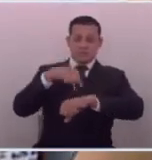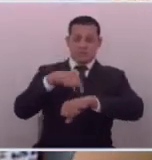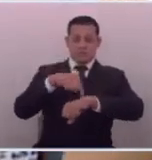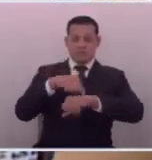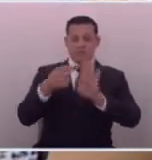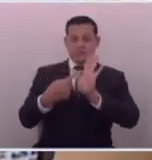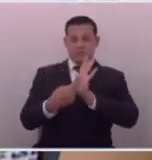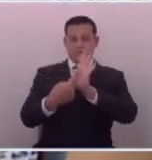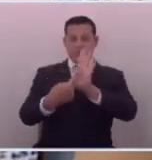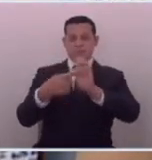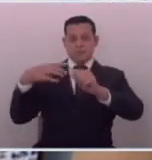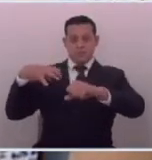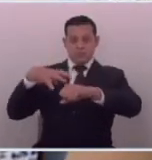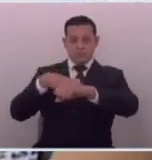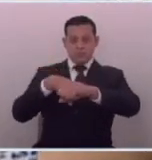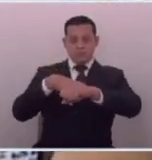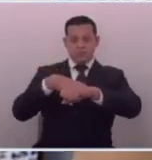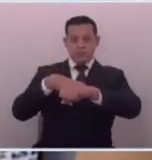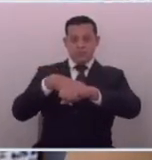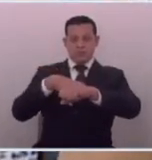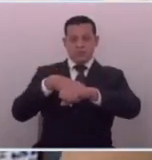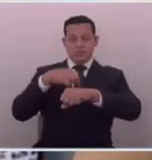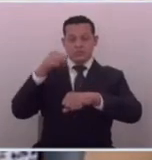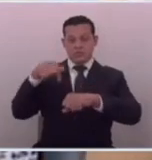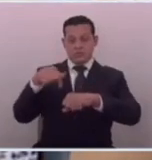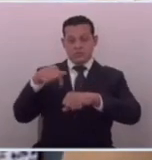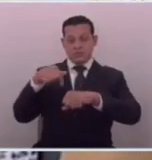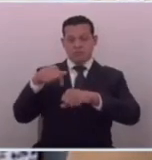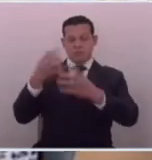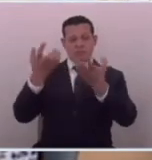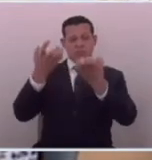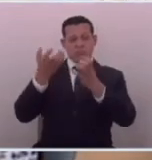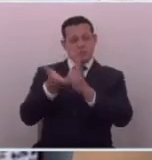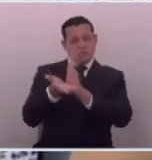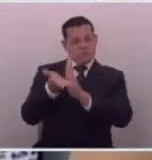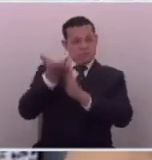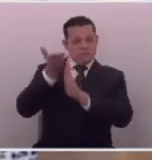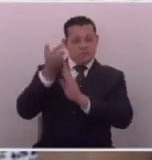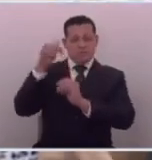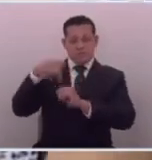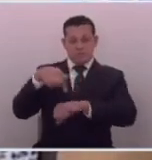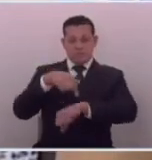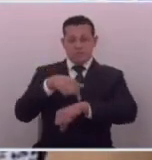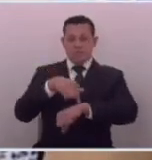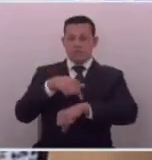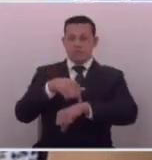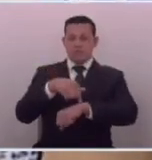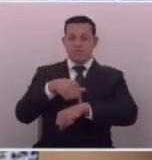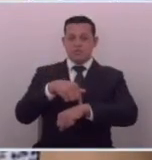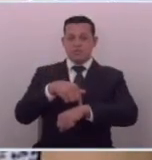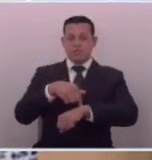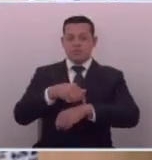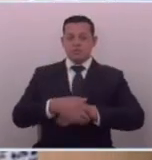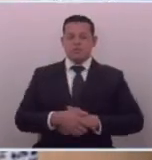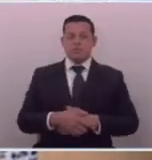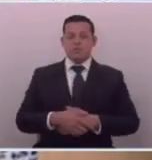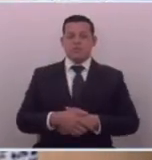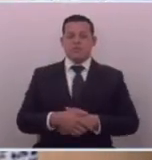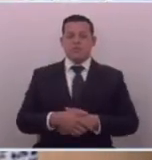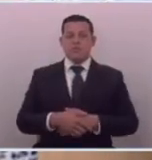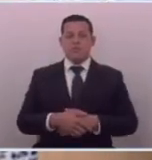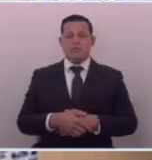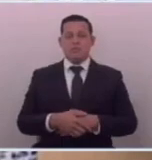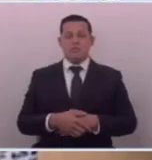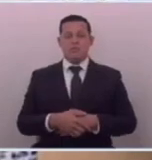está revelando la corrupción escandalosa tan o más escandalosa que está ocurriendo en estos momentos también